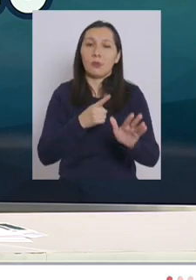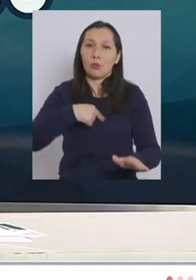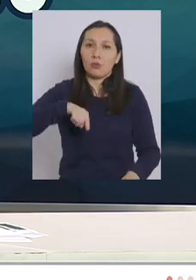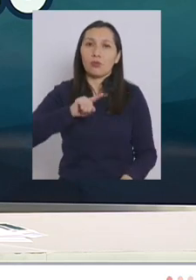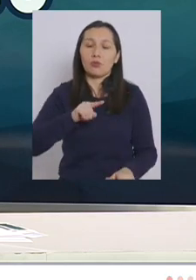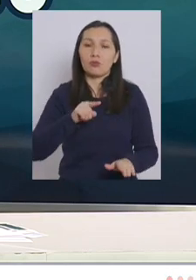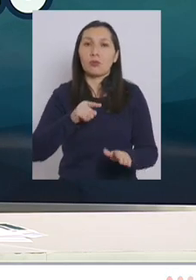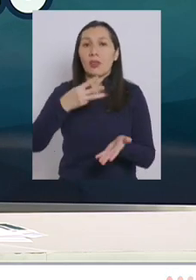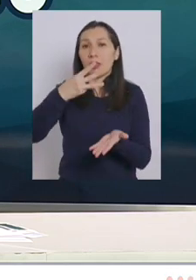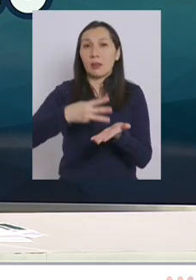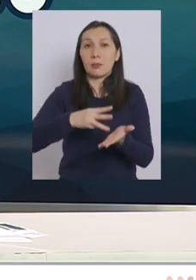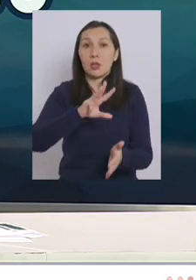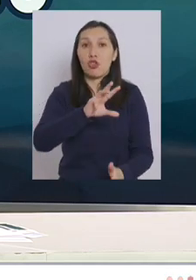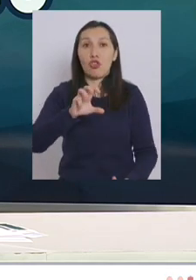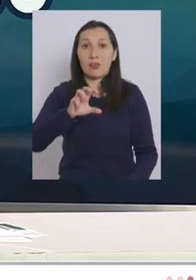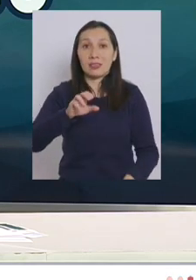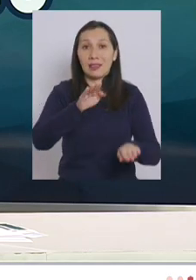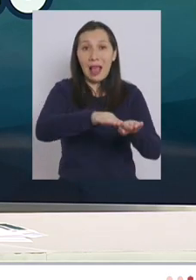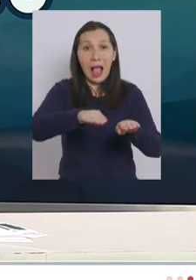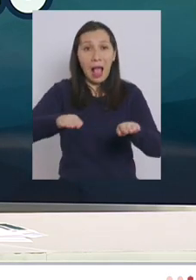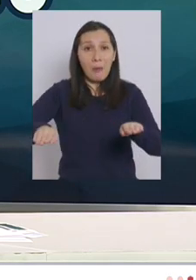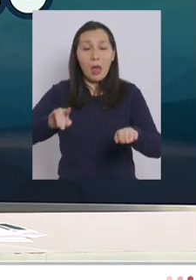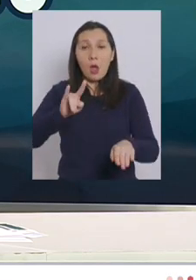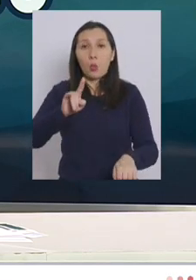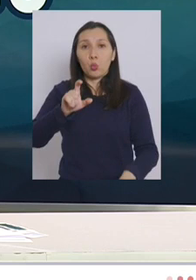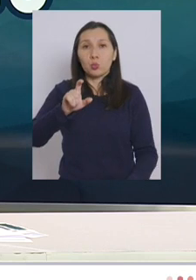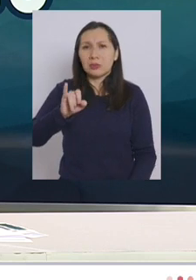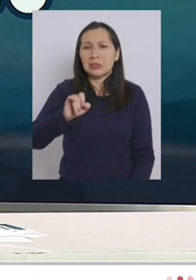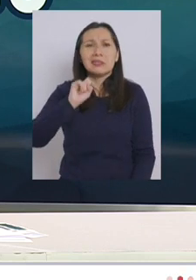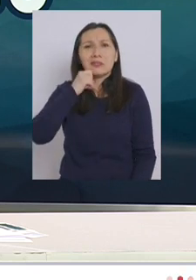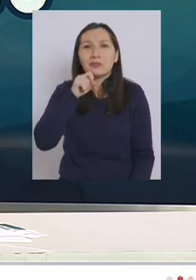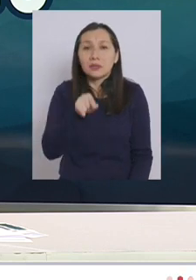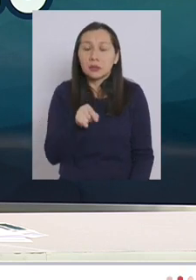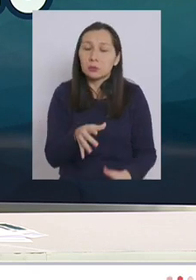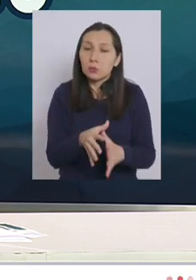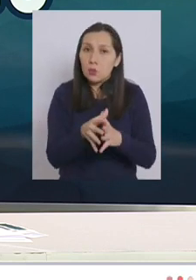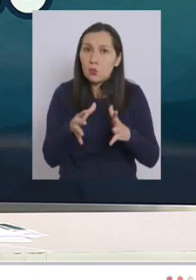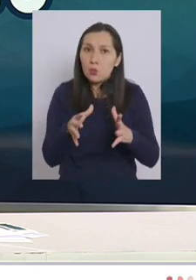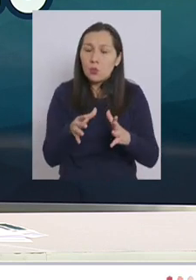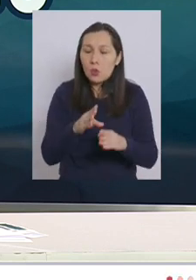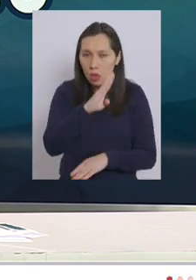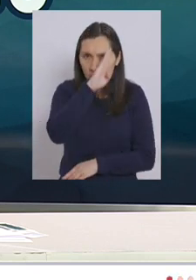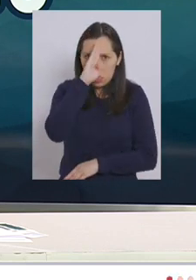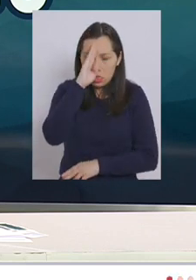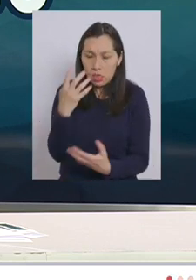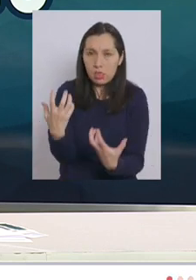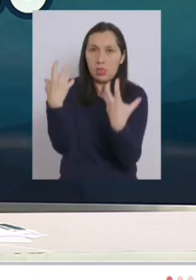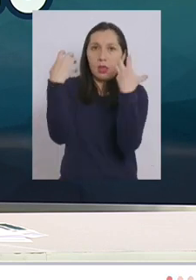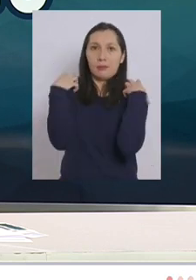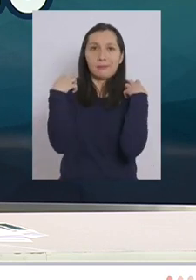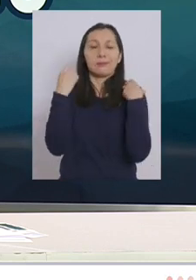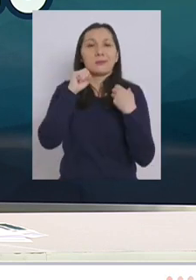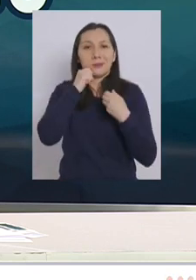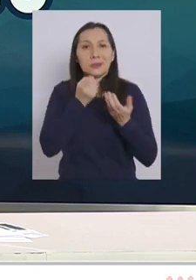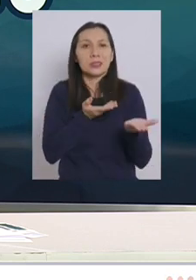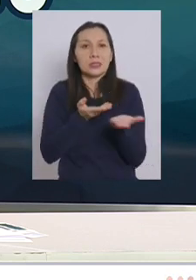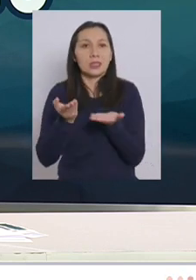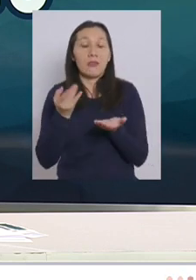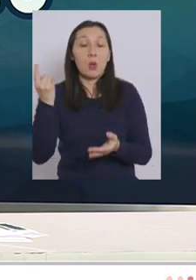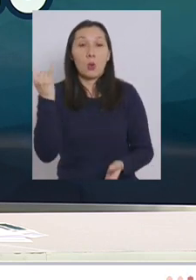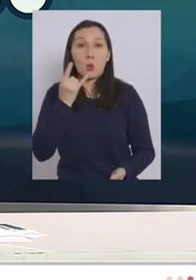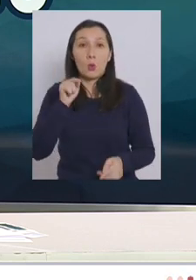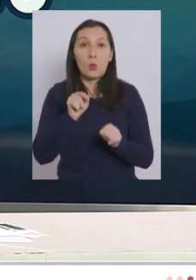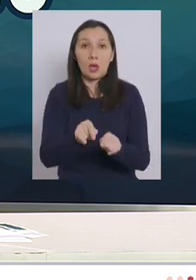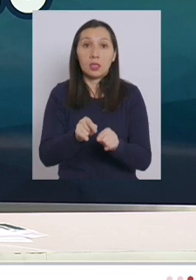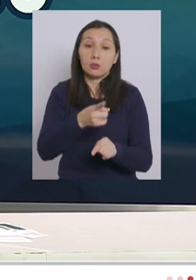llegado a 3.900 camas de intensivo eso significa una tremenda presión también en los servicios de urgencia